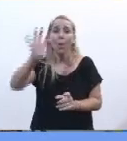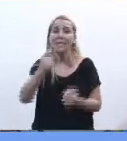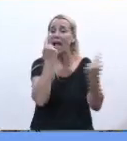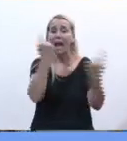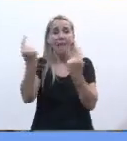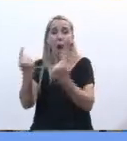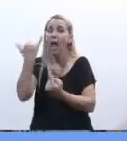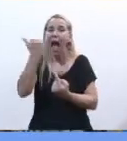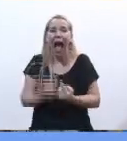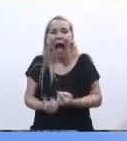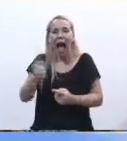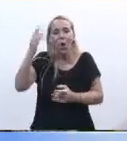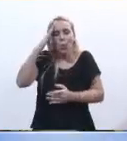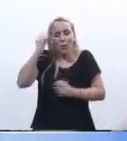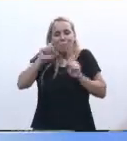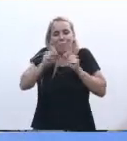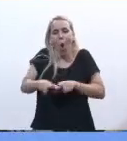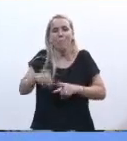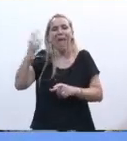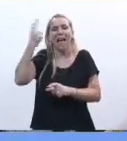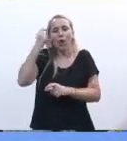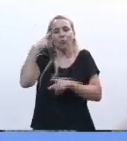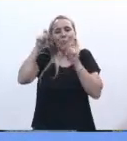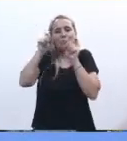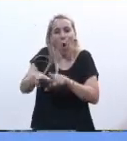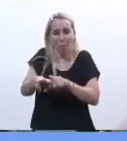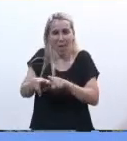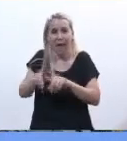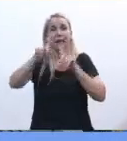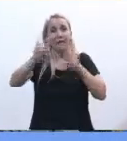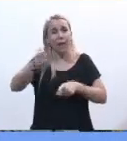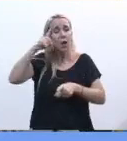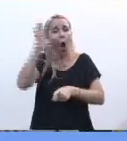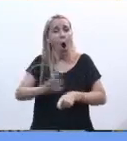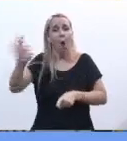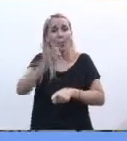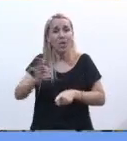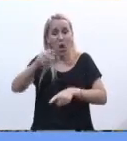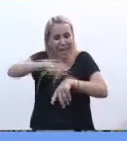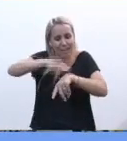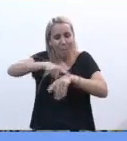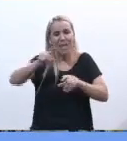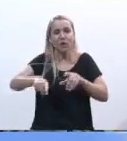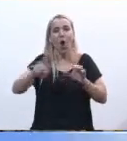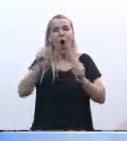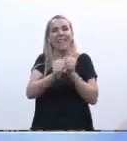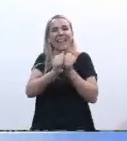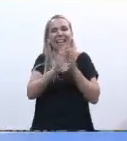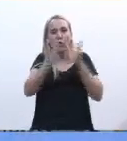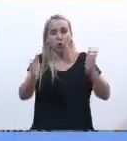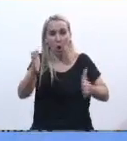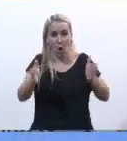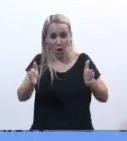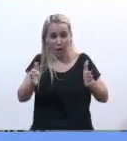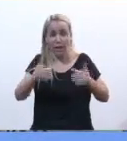idiosincrasia, su historia, sus tradiciones y no es mejor que la otra si no tiene una opinión en cuenta en un momento histórico. Y por